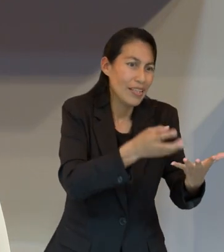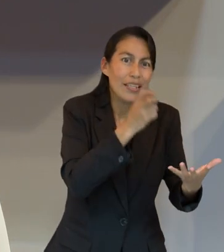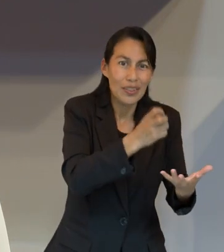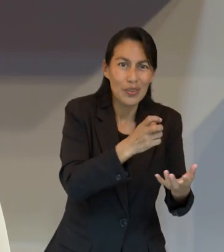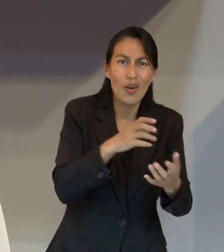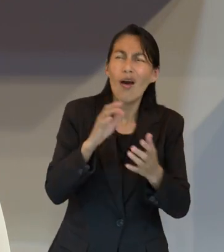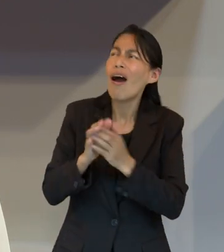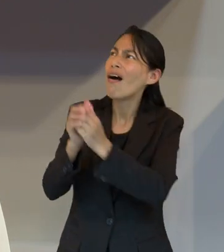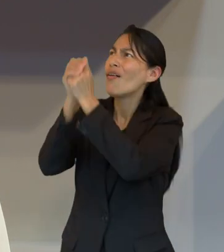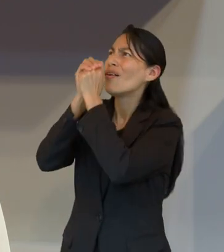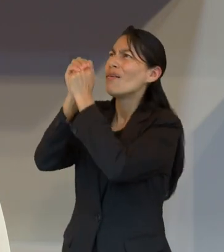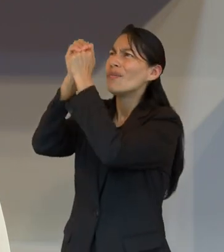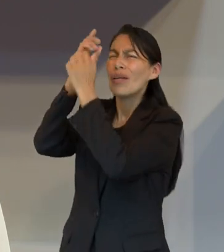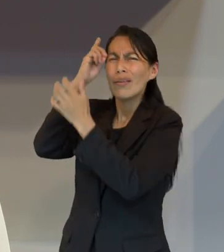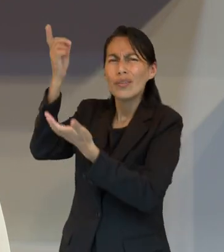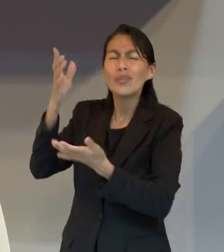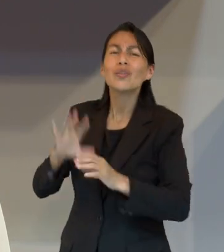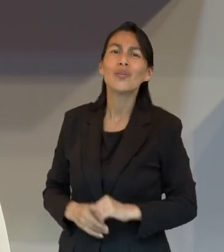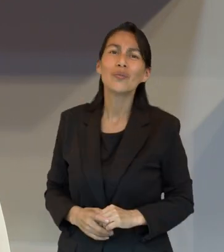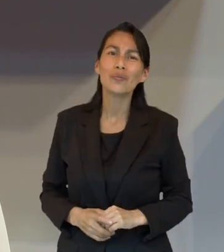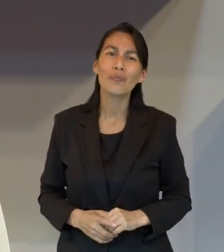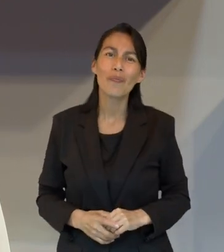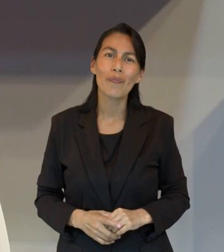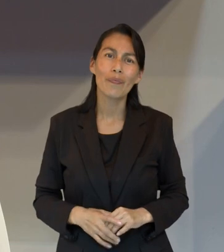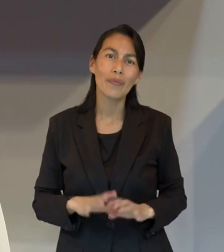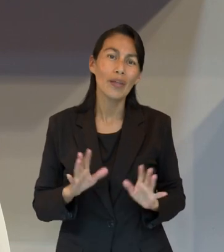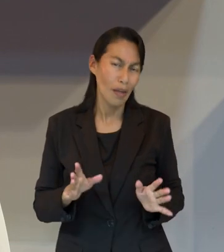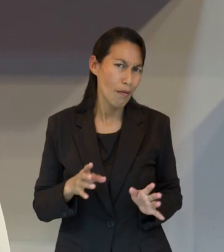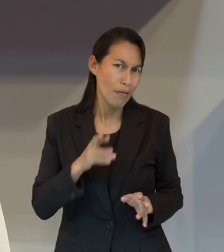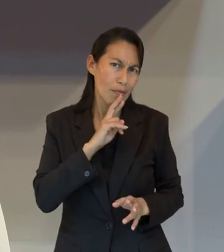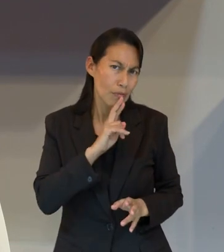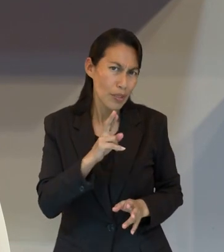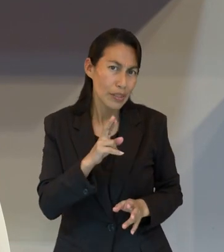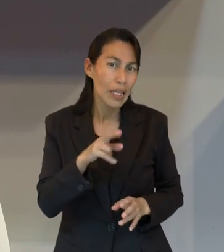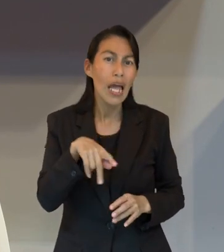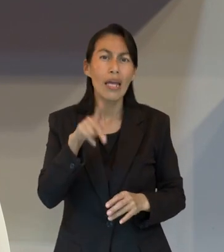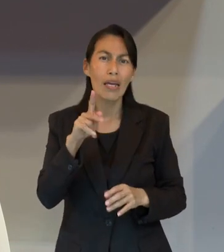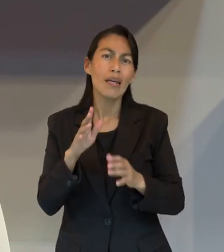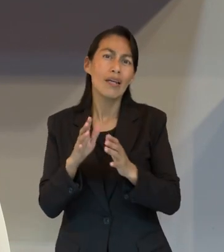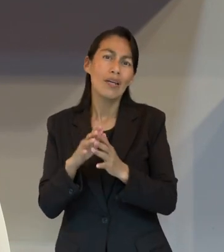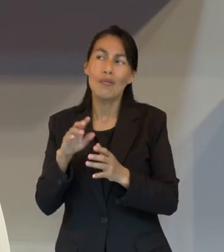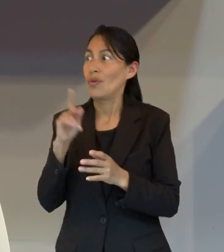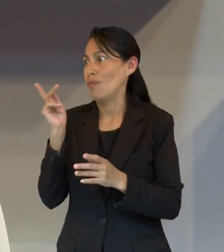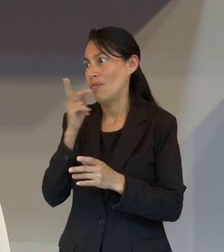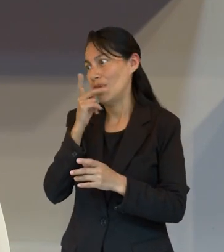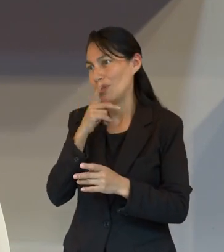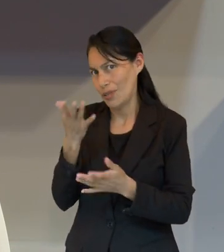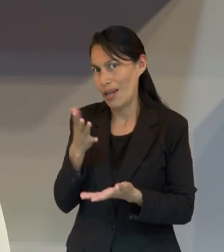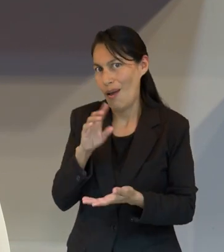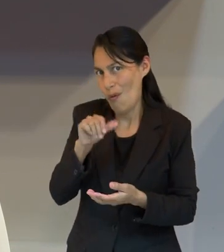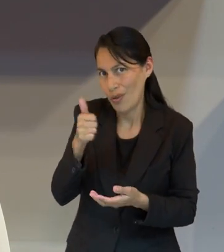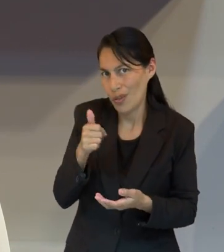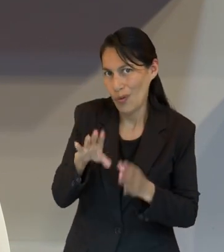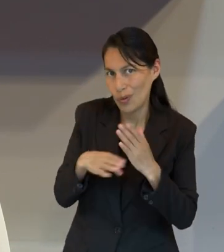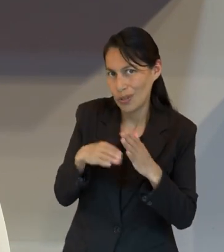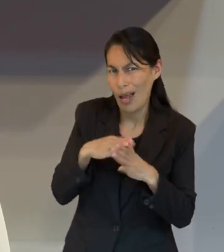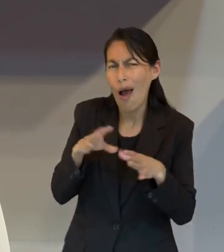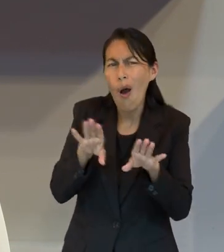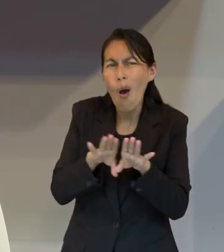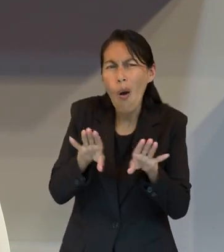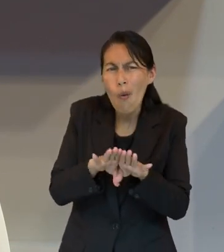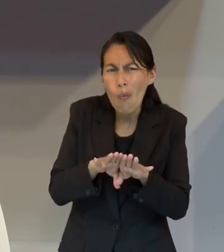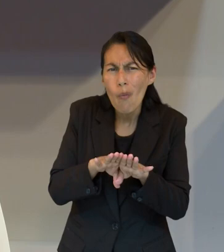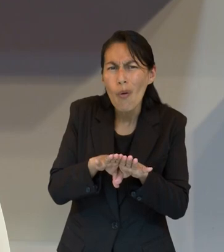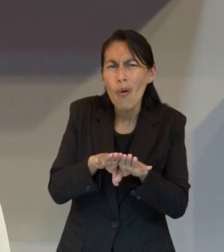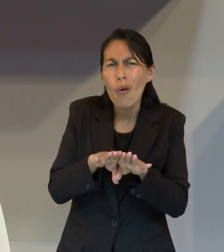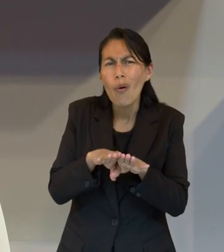nuestra adoración a Dios y quizás al responderme esta pregunta podríamos incluir alguna ocasión el pastor ya mencionó una alguna